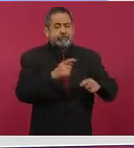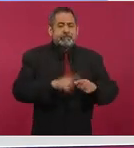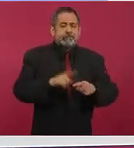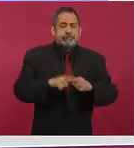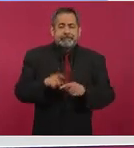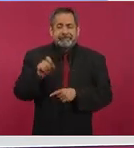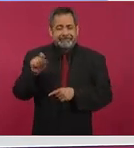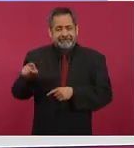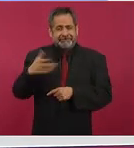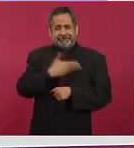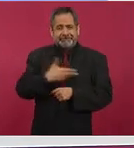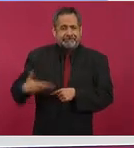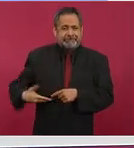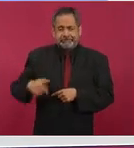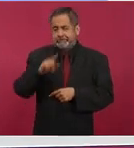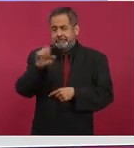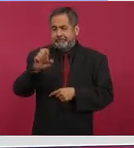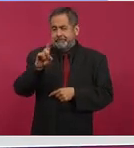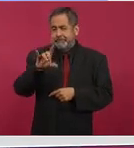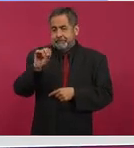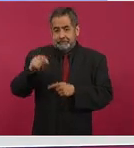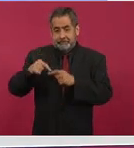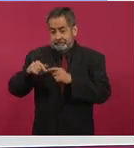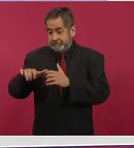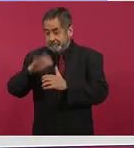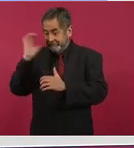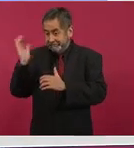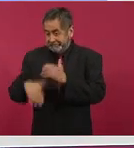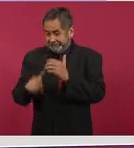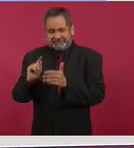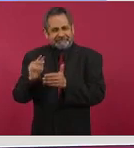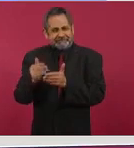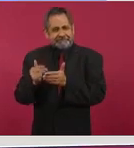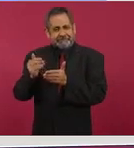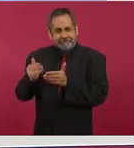de presidente.